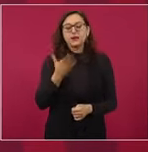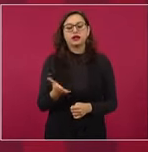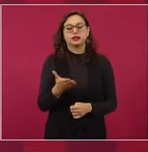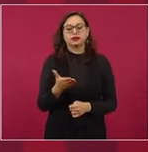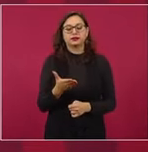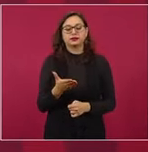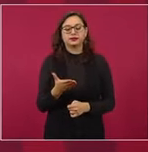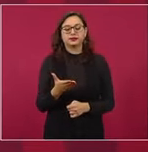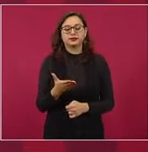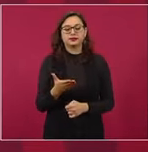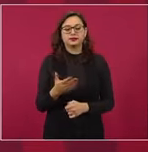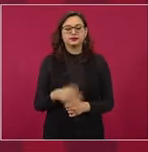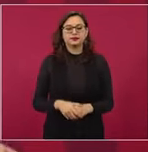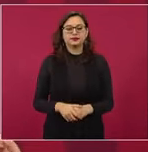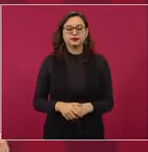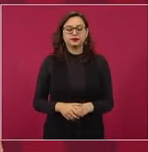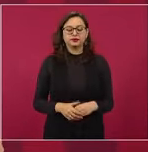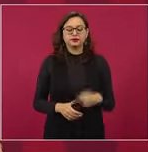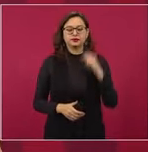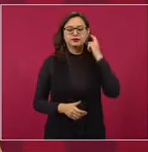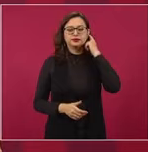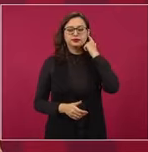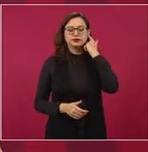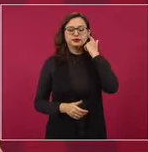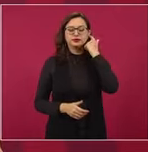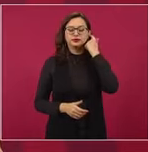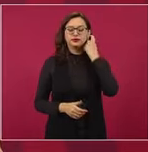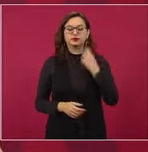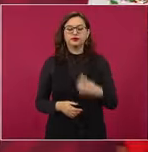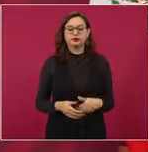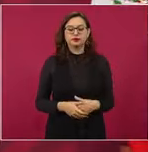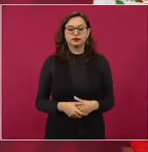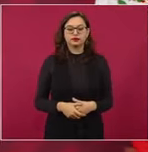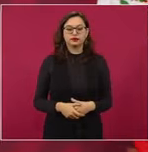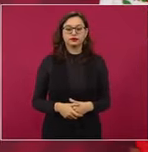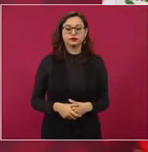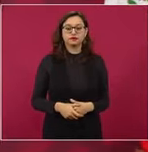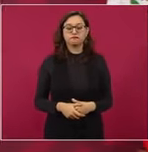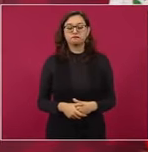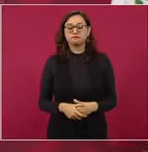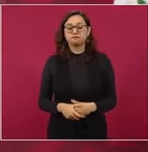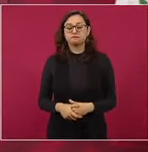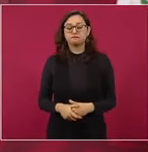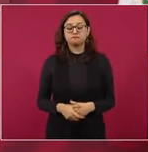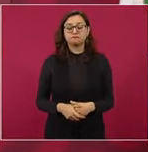Llevábamos tiempo, pero no veíamos a jóvenes